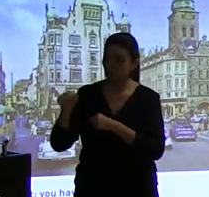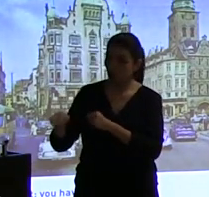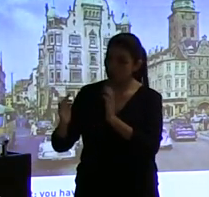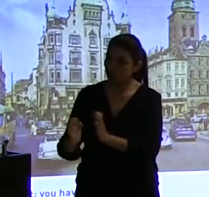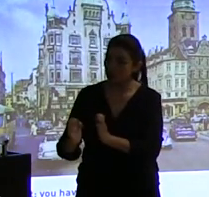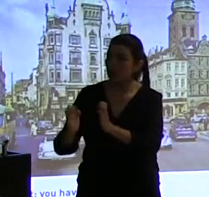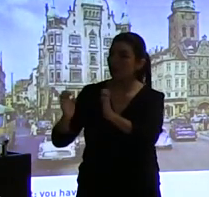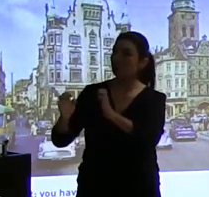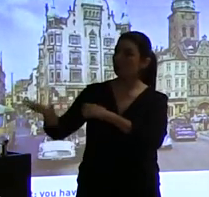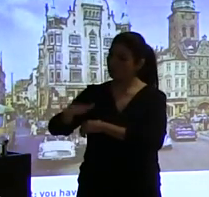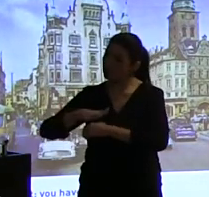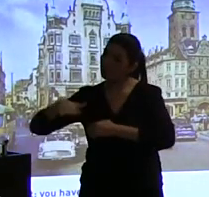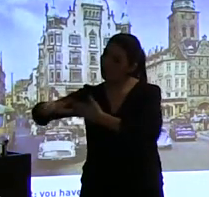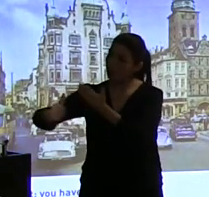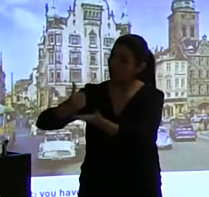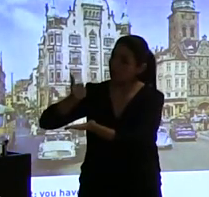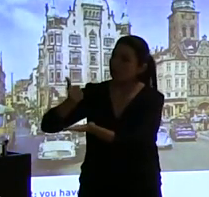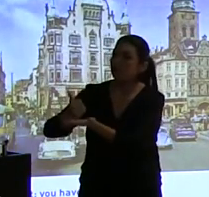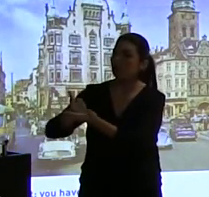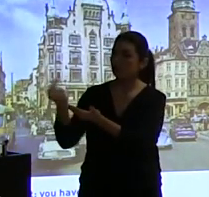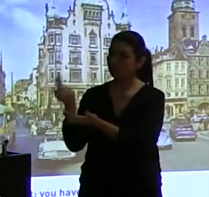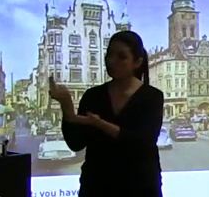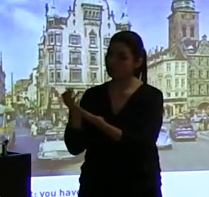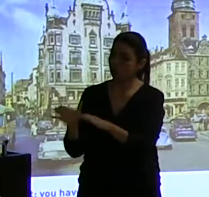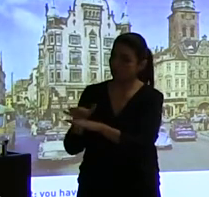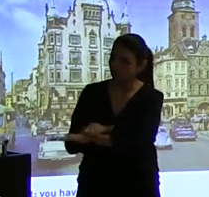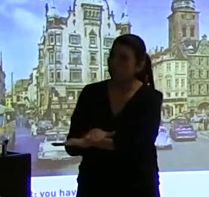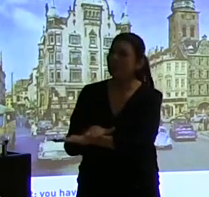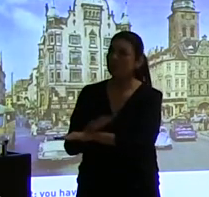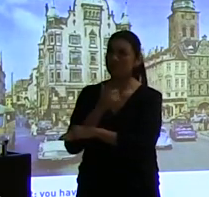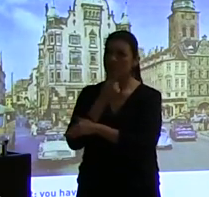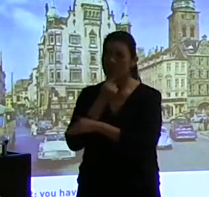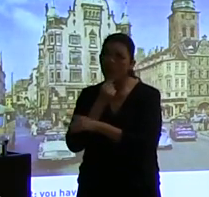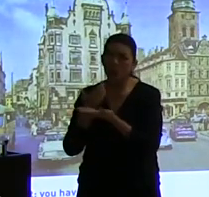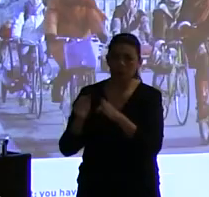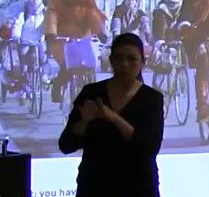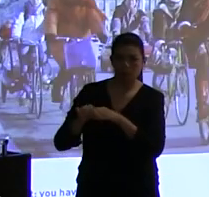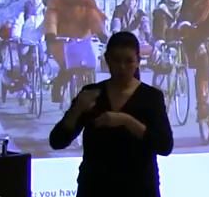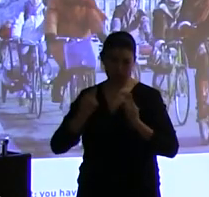distinto, todo basado sobre, digamos, el uso del espacio por parte del ciclista del peatón.